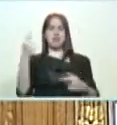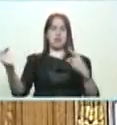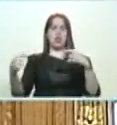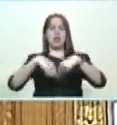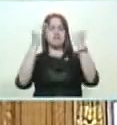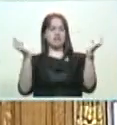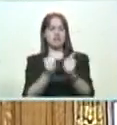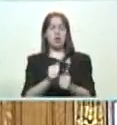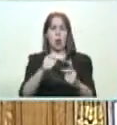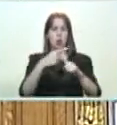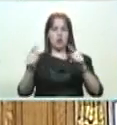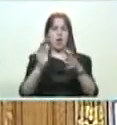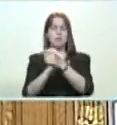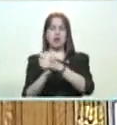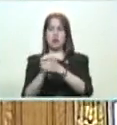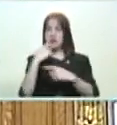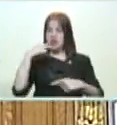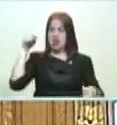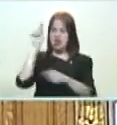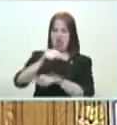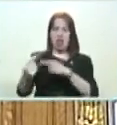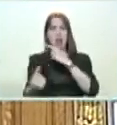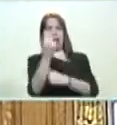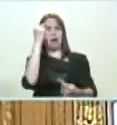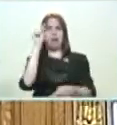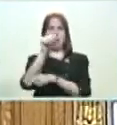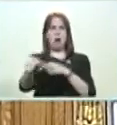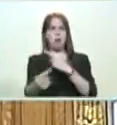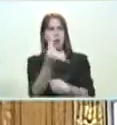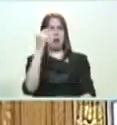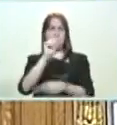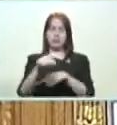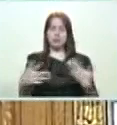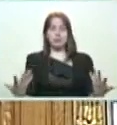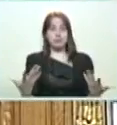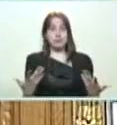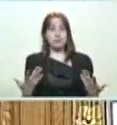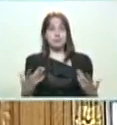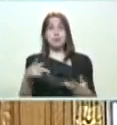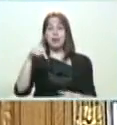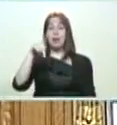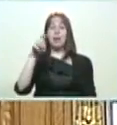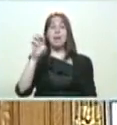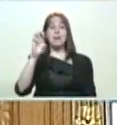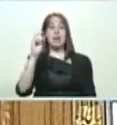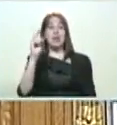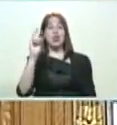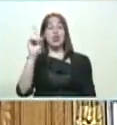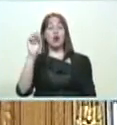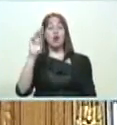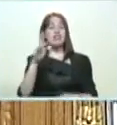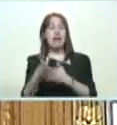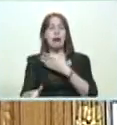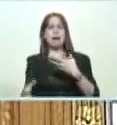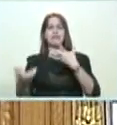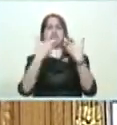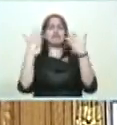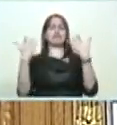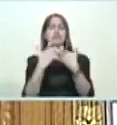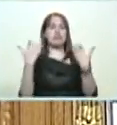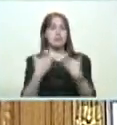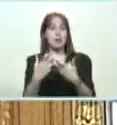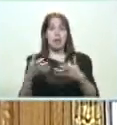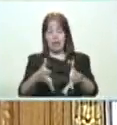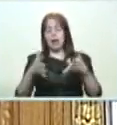porque el amigo le decía que era más marxista leninista que él. Y Pedro, como era luchador, le ganó la pelea. Y